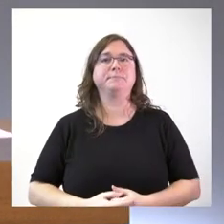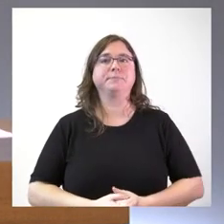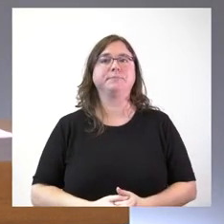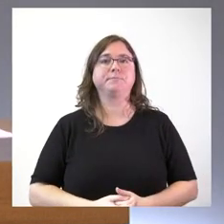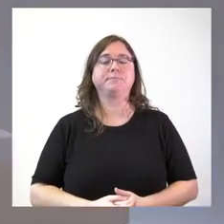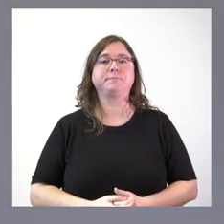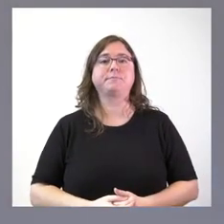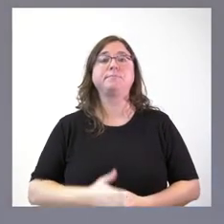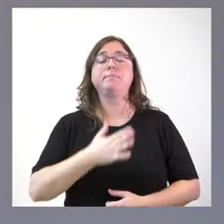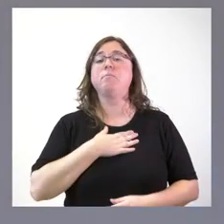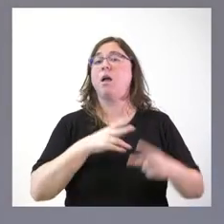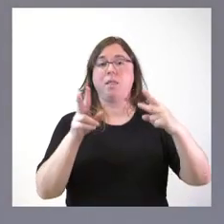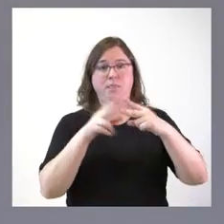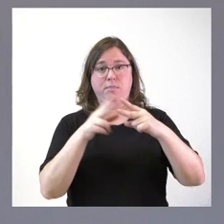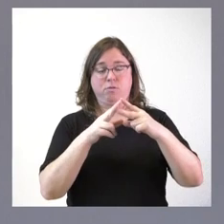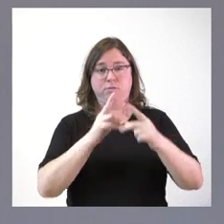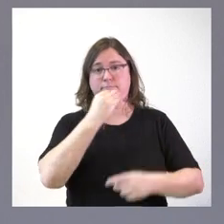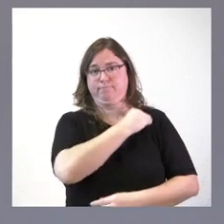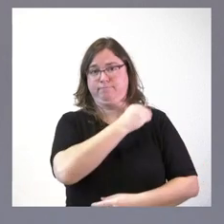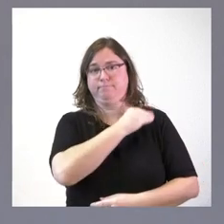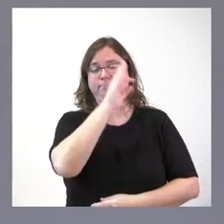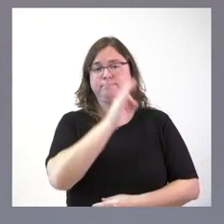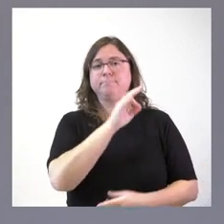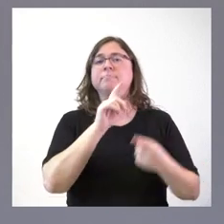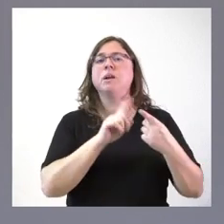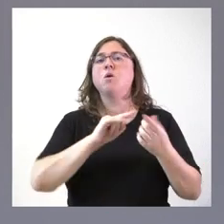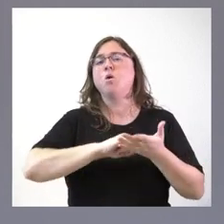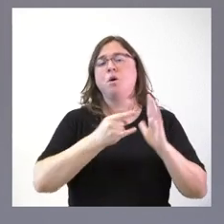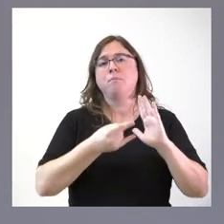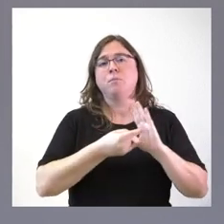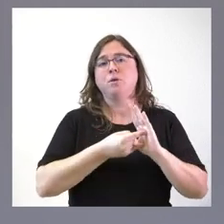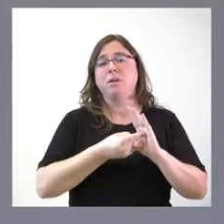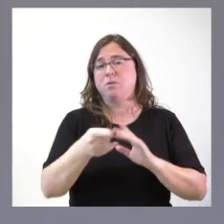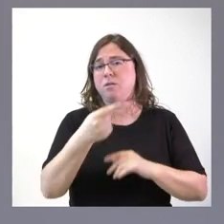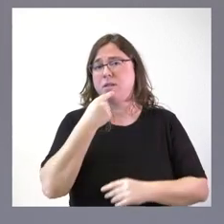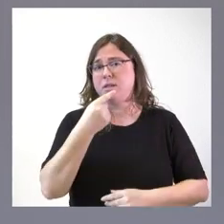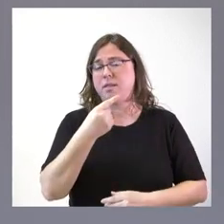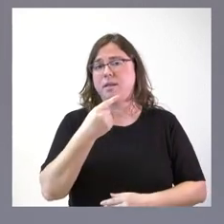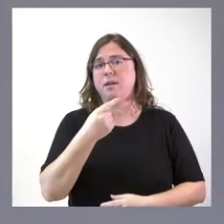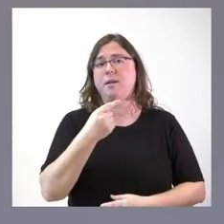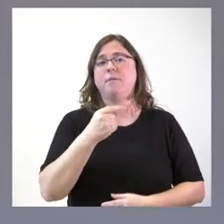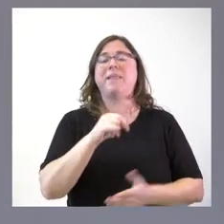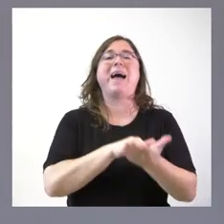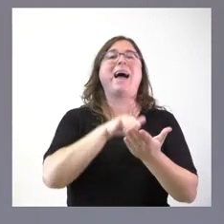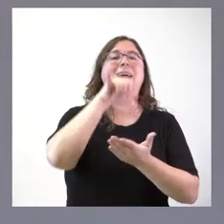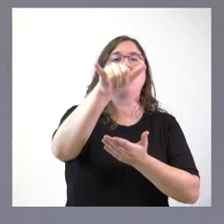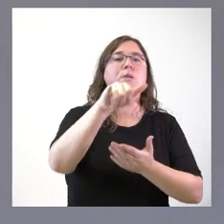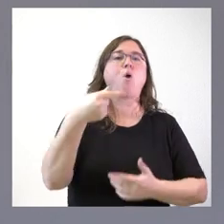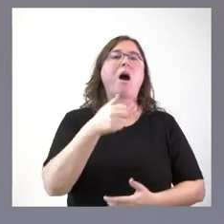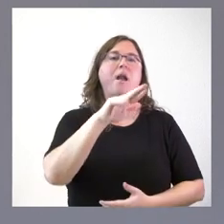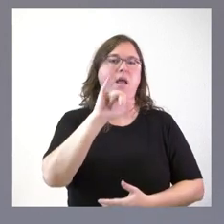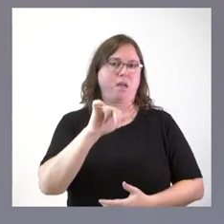Pues para las dos primeras cuestiones que me plantea usted, el proyecto que usted señala, que es el aeródromo de Garray,